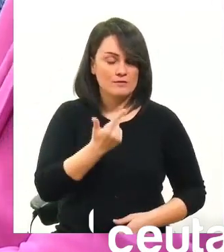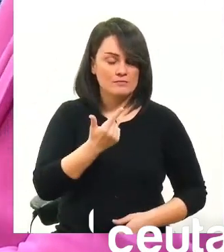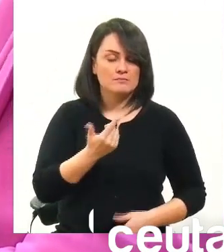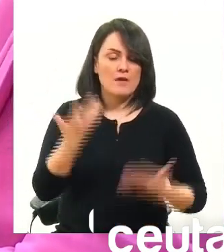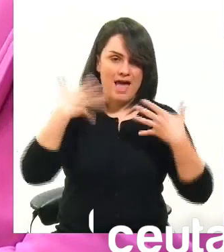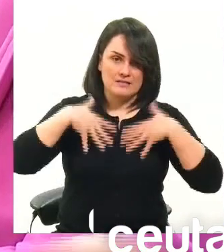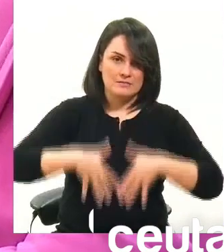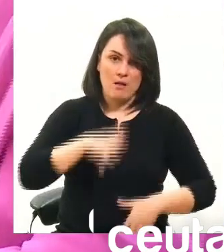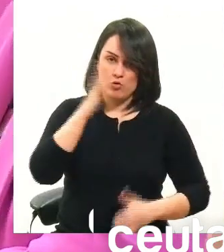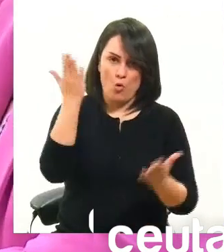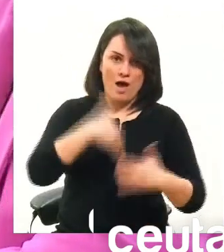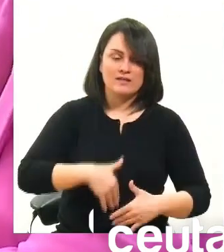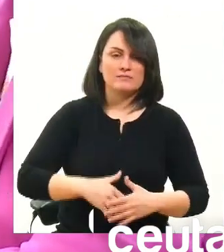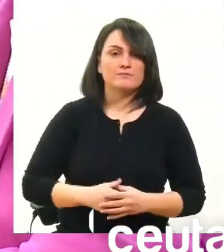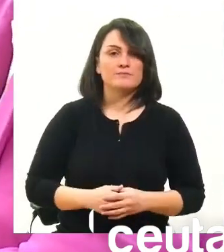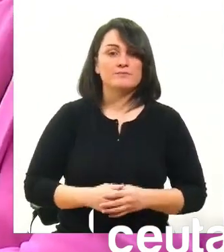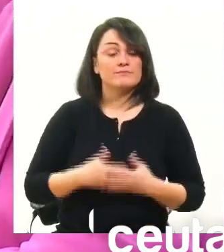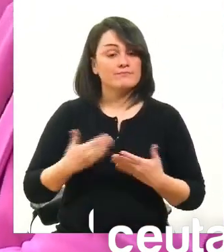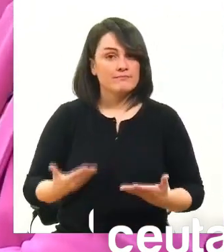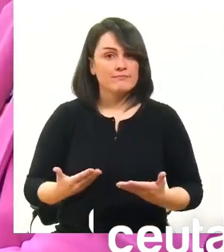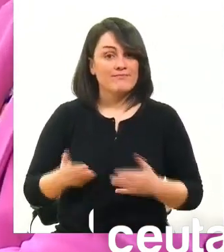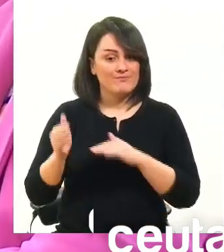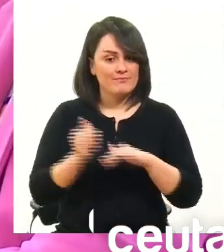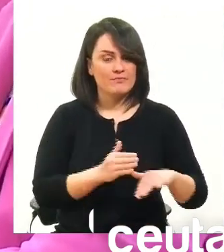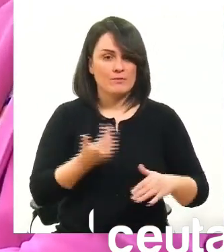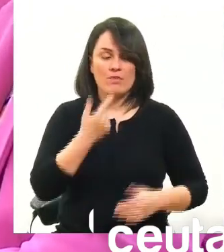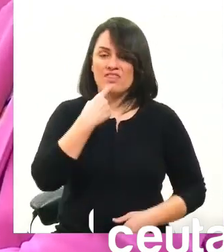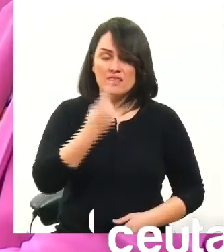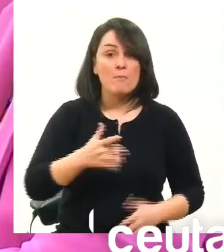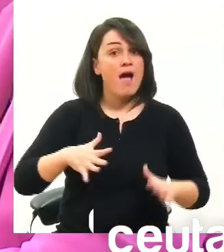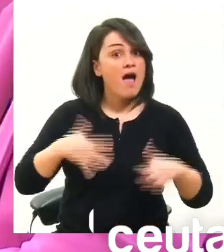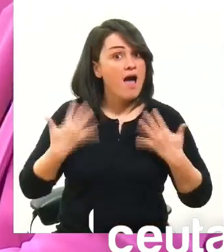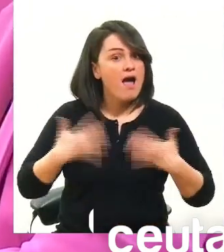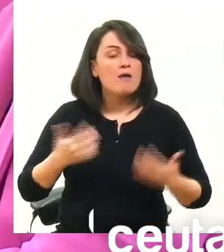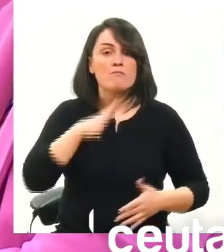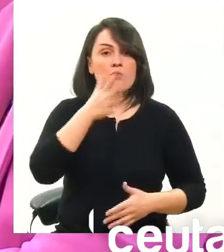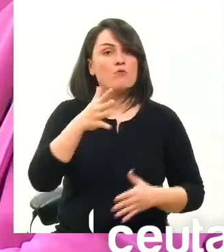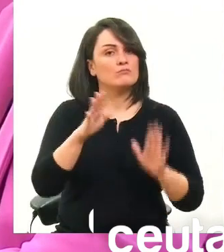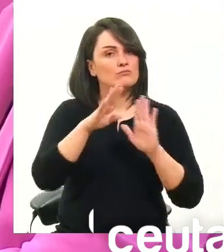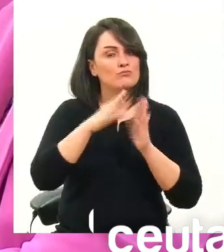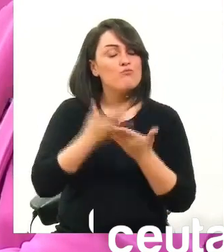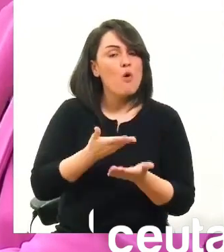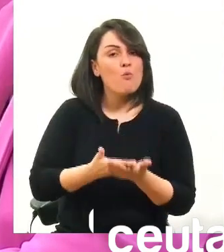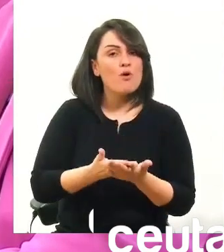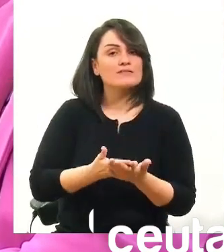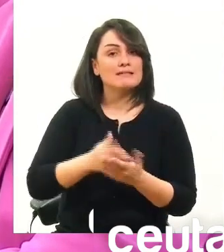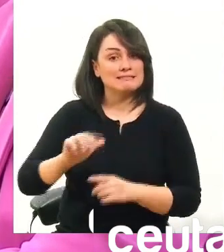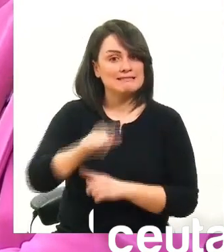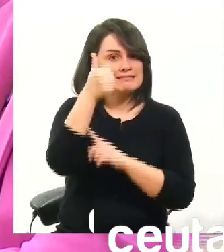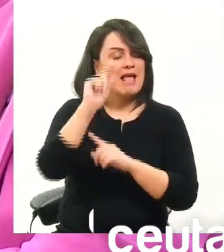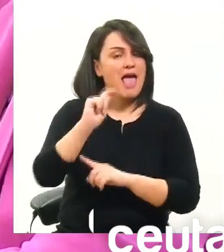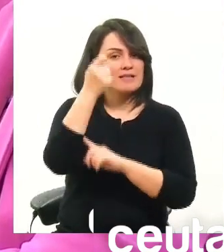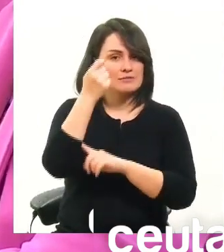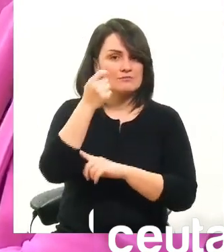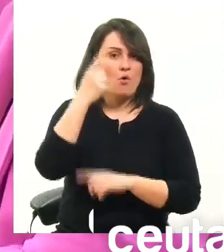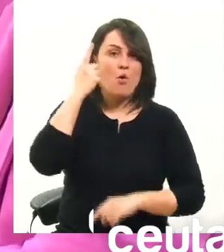ser muy breve dicho esto me alegra que salga esta propuesta adelante y espero que no sea solamente para su aprobación sino que también se lleve la ejecución de la misma muchas